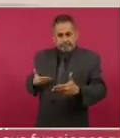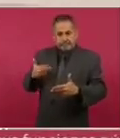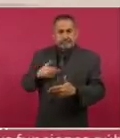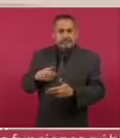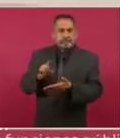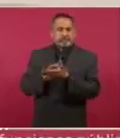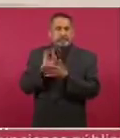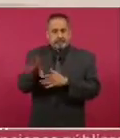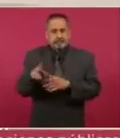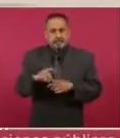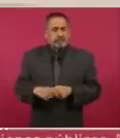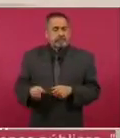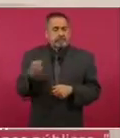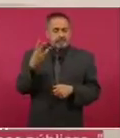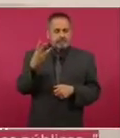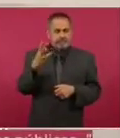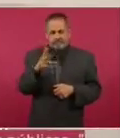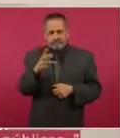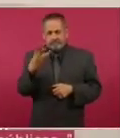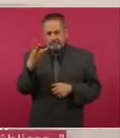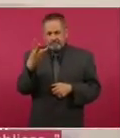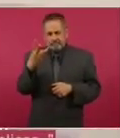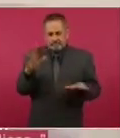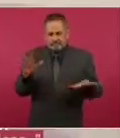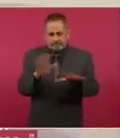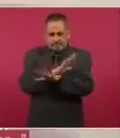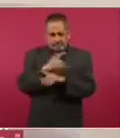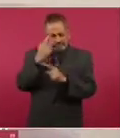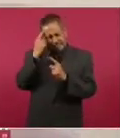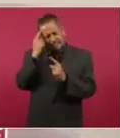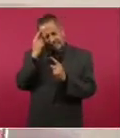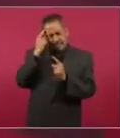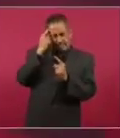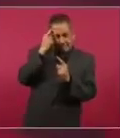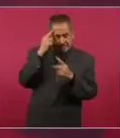voy a enviar tres, cuando menos tres reformas hasta ahora,